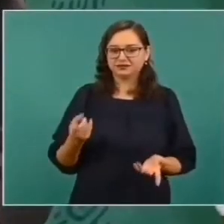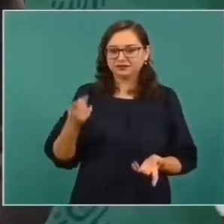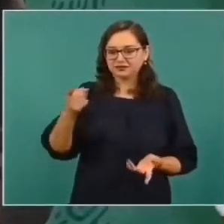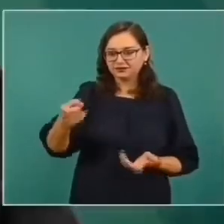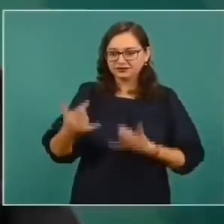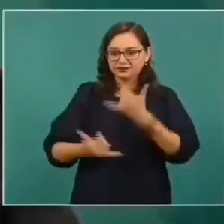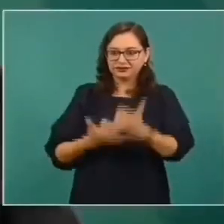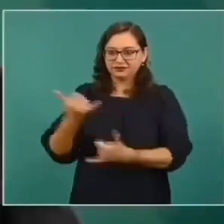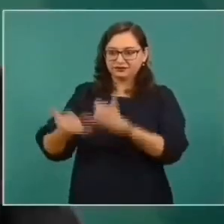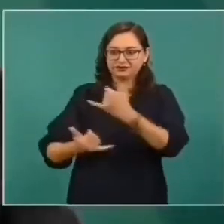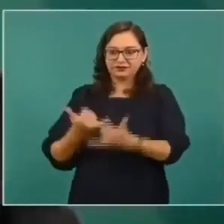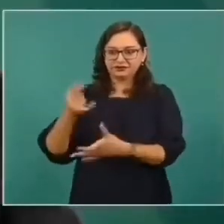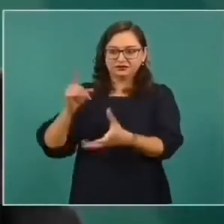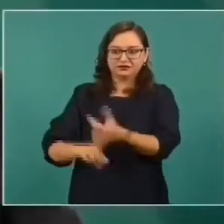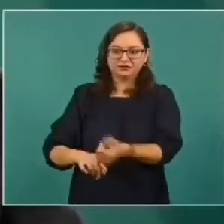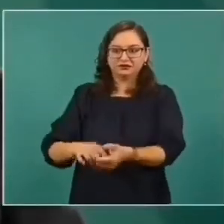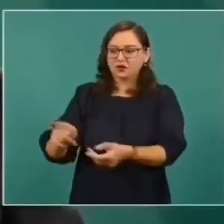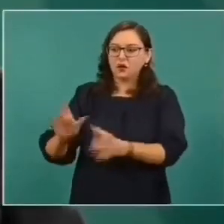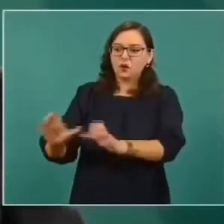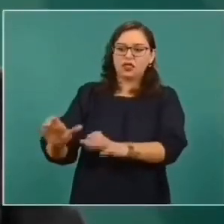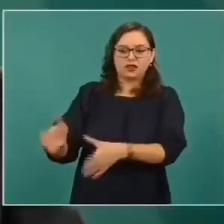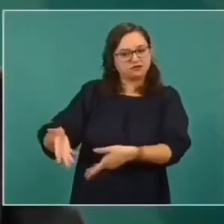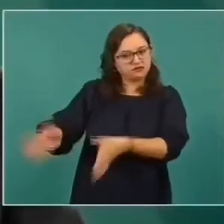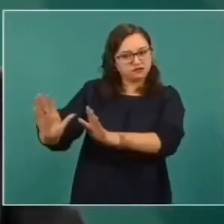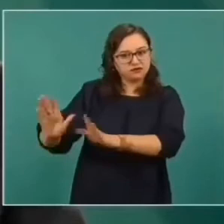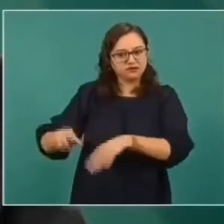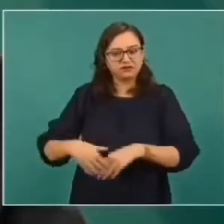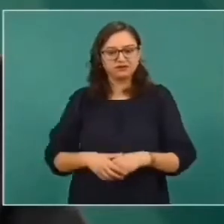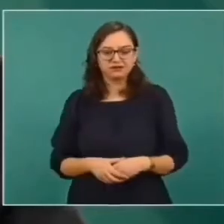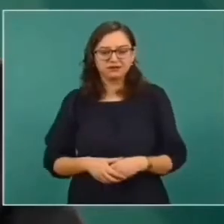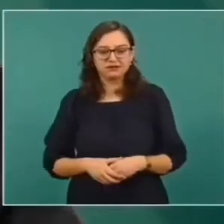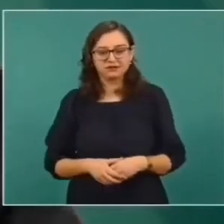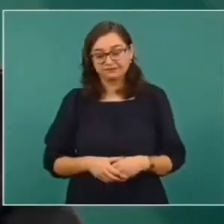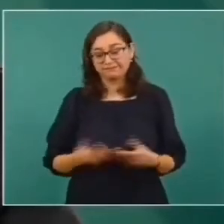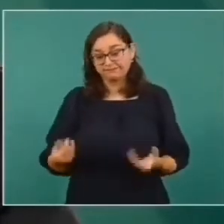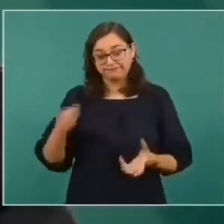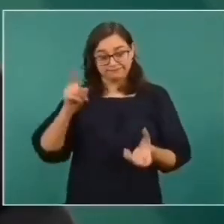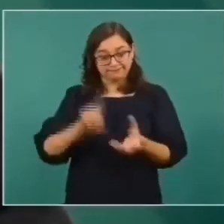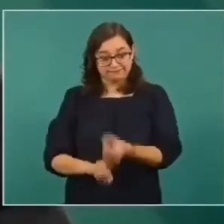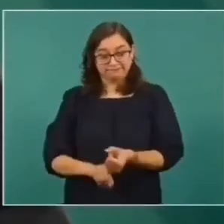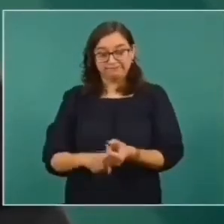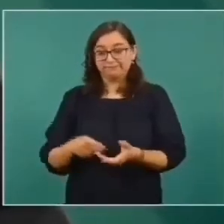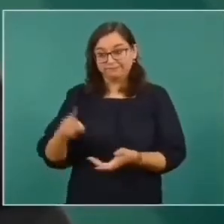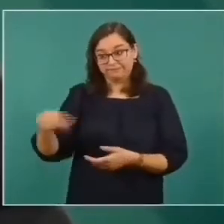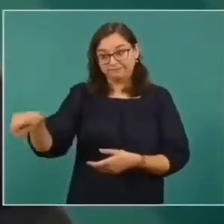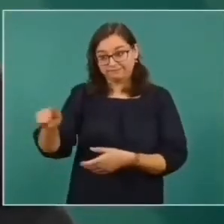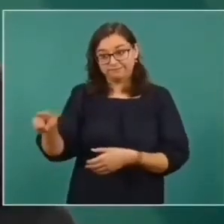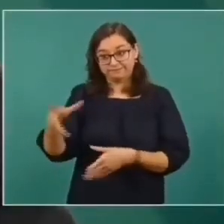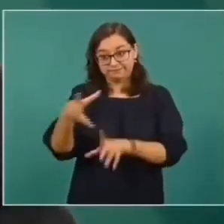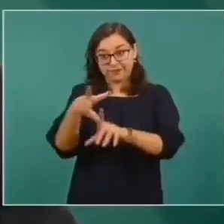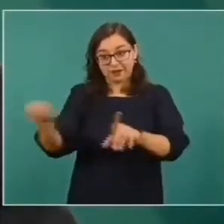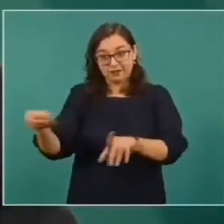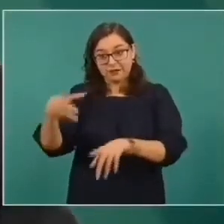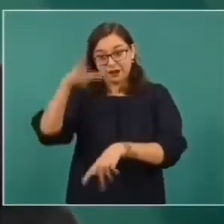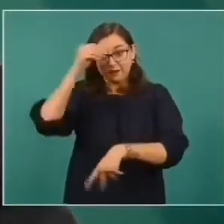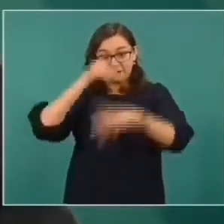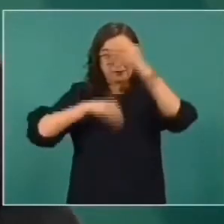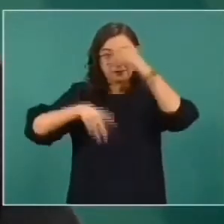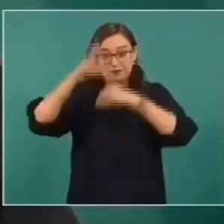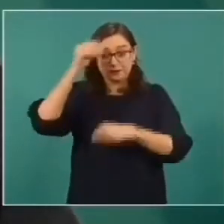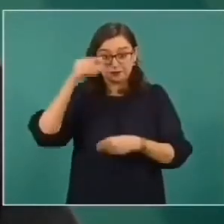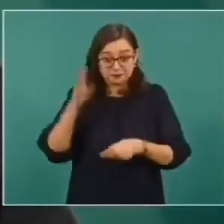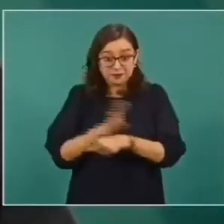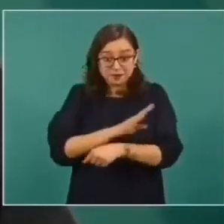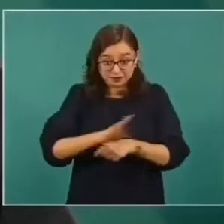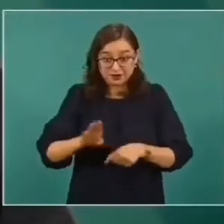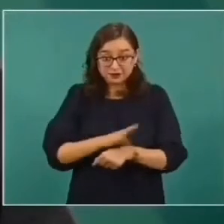elaboran esos contenidos y transmiten esos programas qué tan